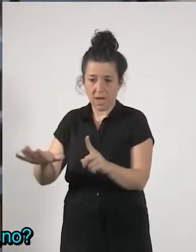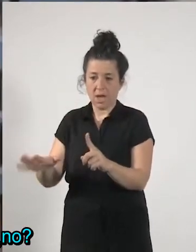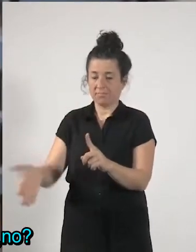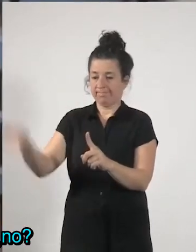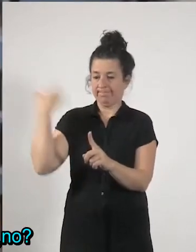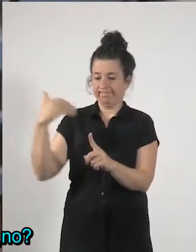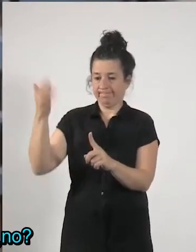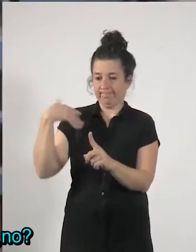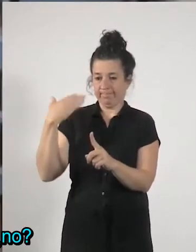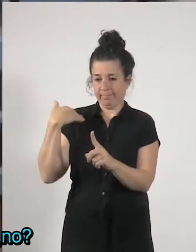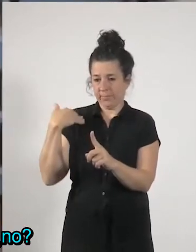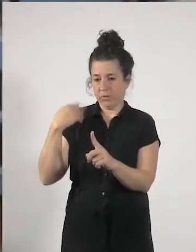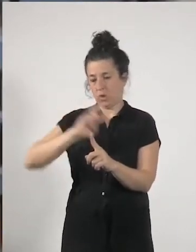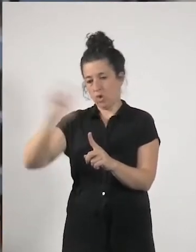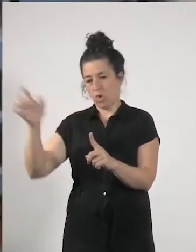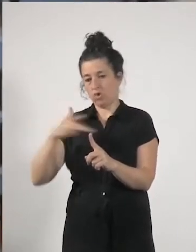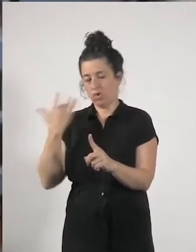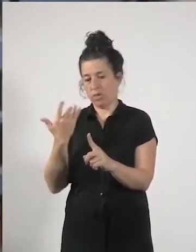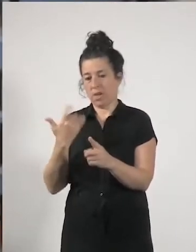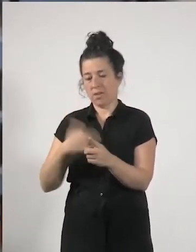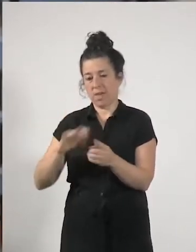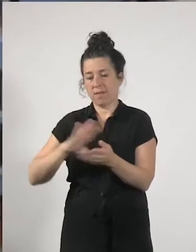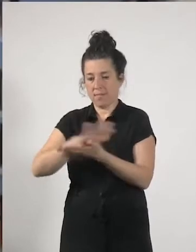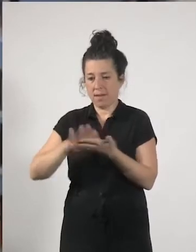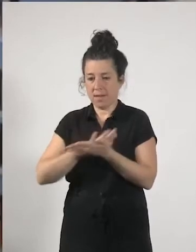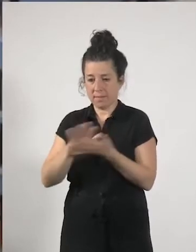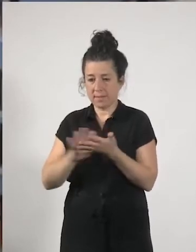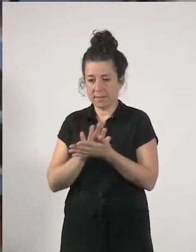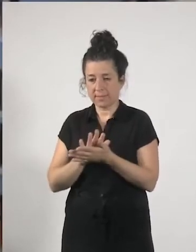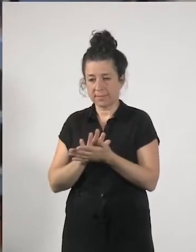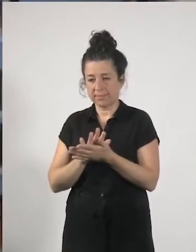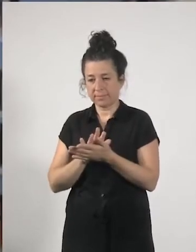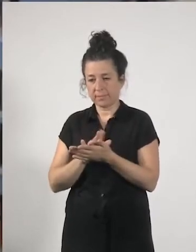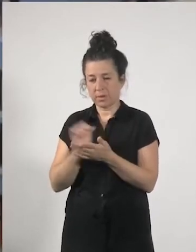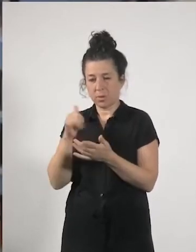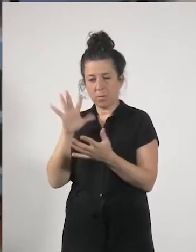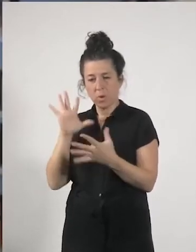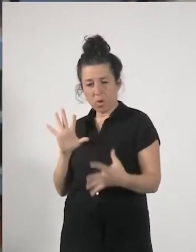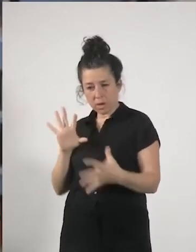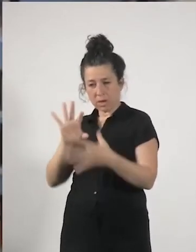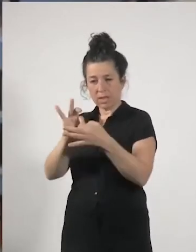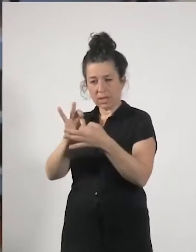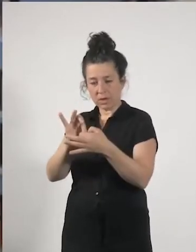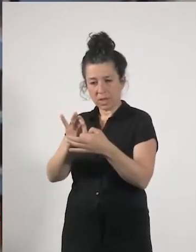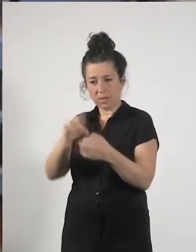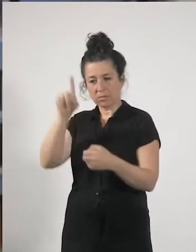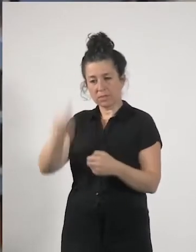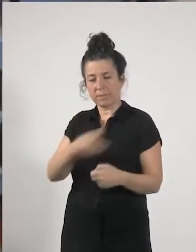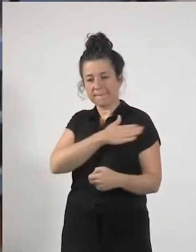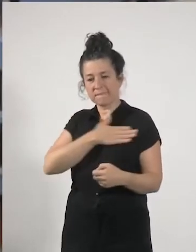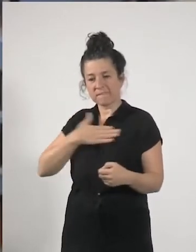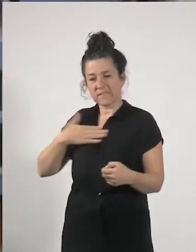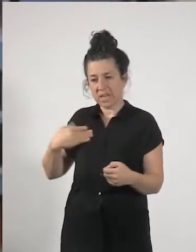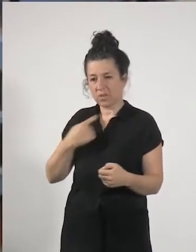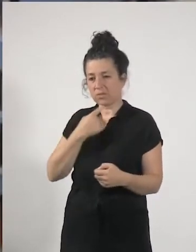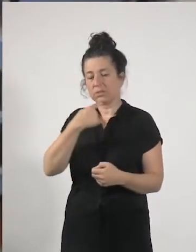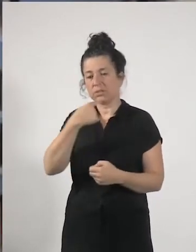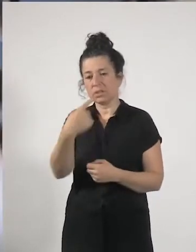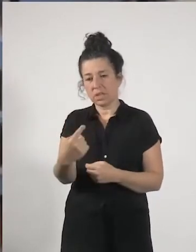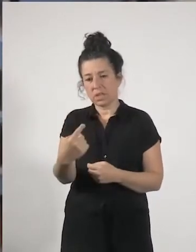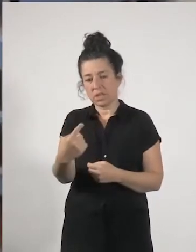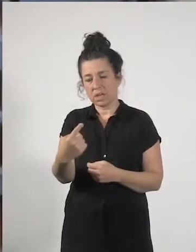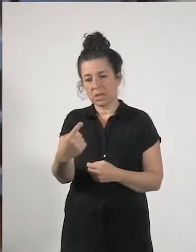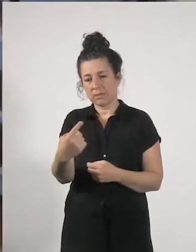comentasteis otro día ¿no? y luego también en este sentido a mí me gustaría resaltar no solo que